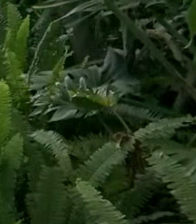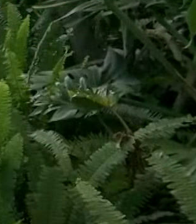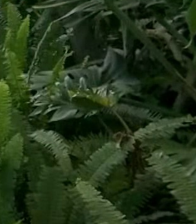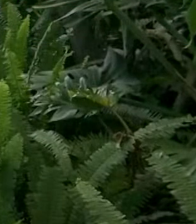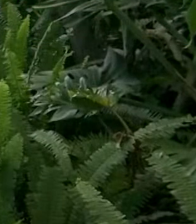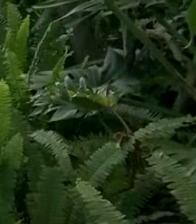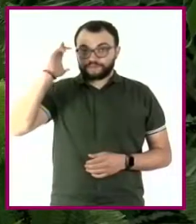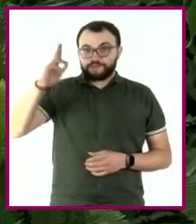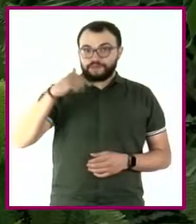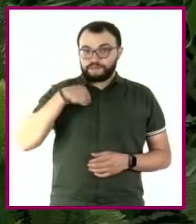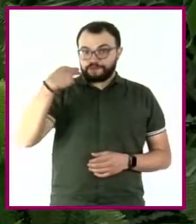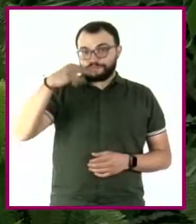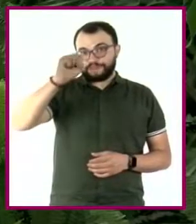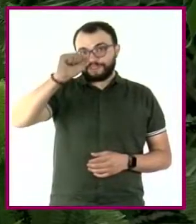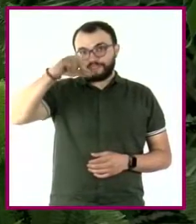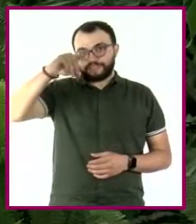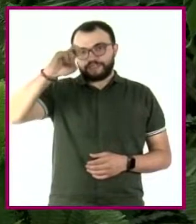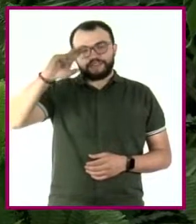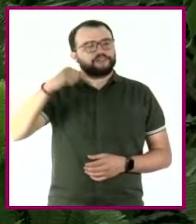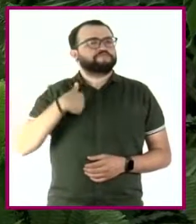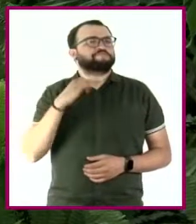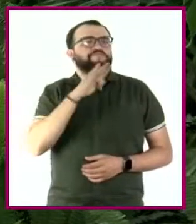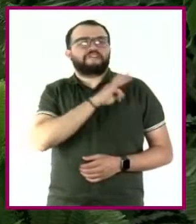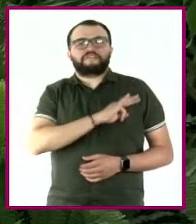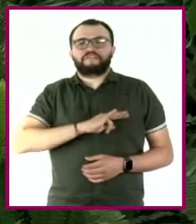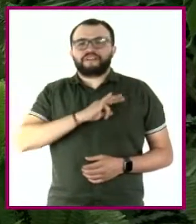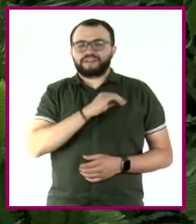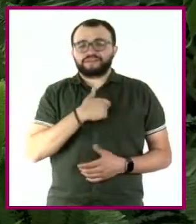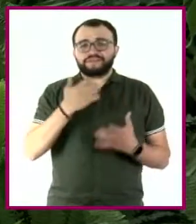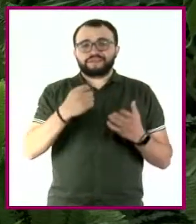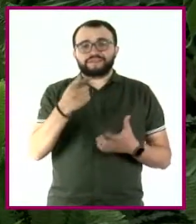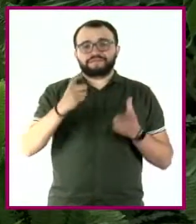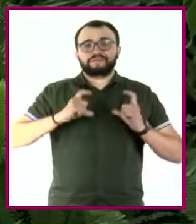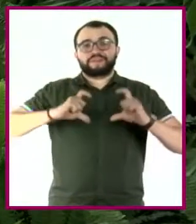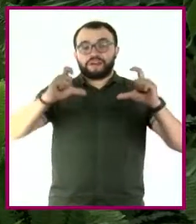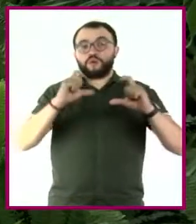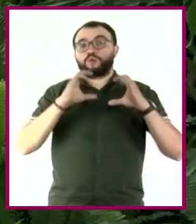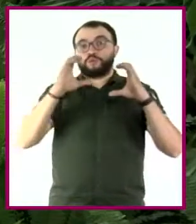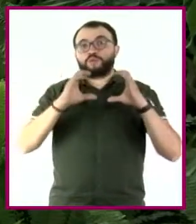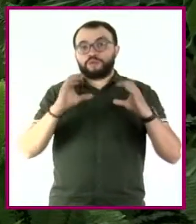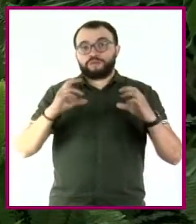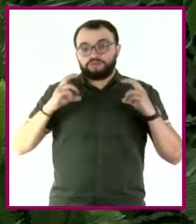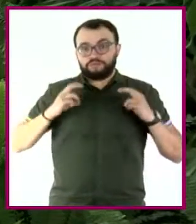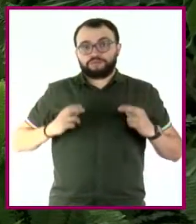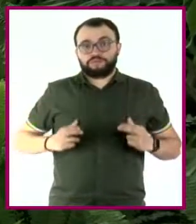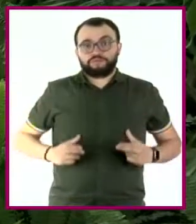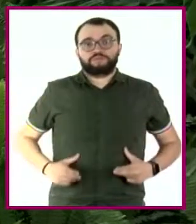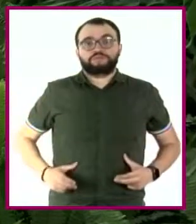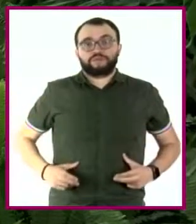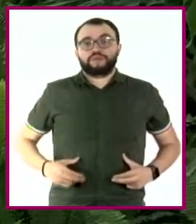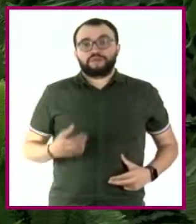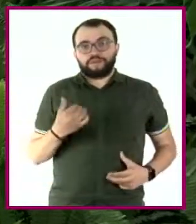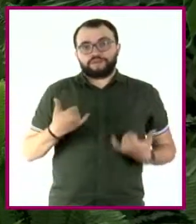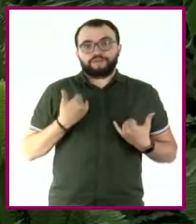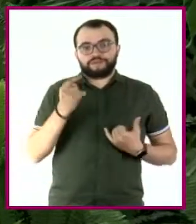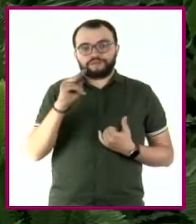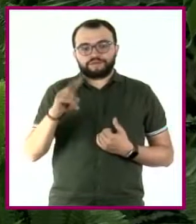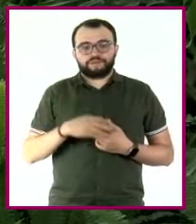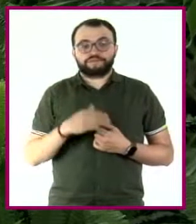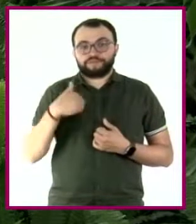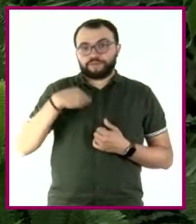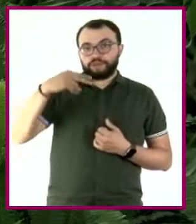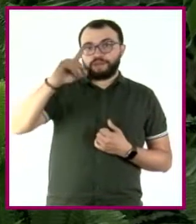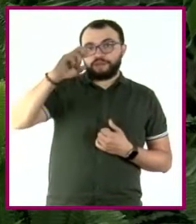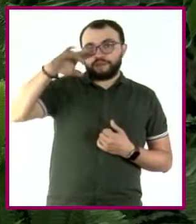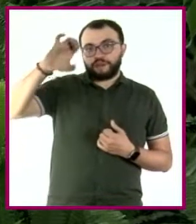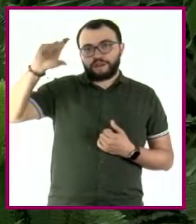Hola, yo soy Sandra y estoy super feliz de estar con ustedes en este programa de Cuidado Físico Corporal de Jóvenes por TV. ¿Cómo están? Yo soy Daniel.